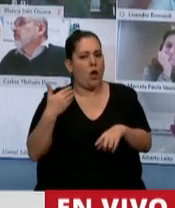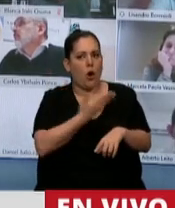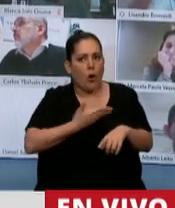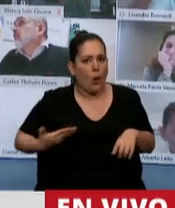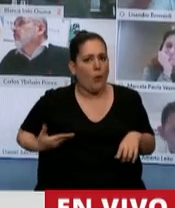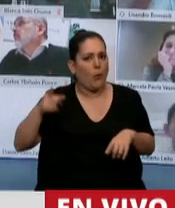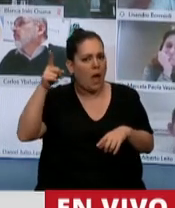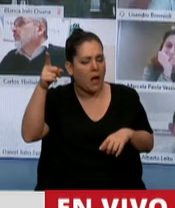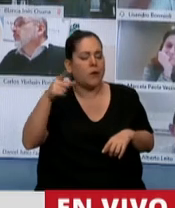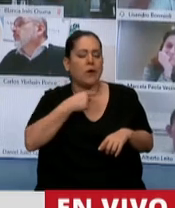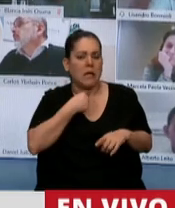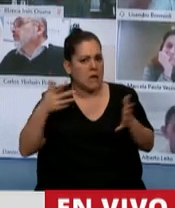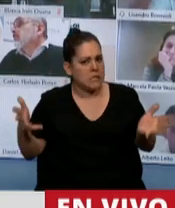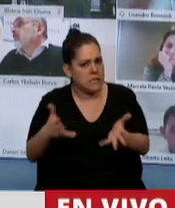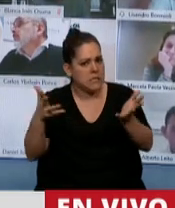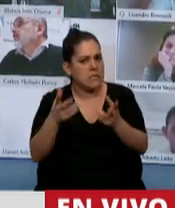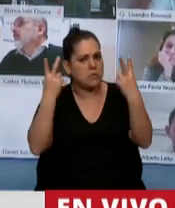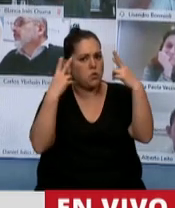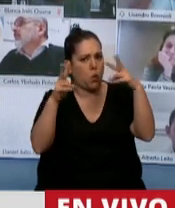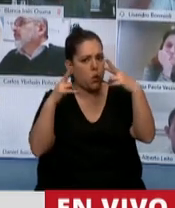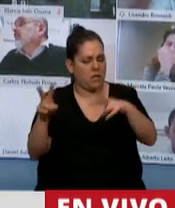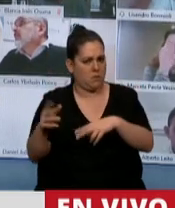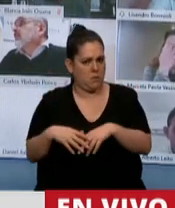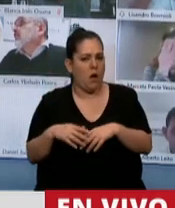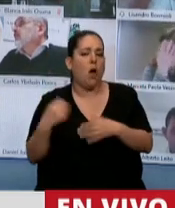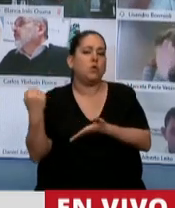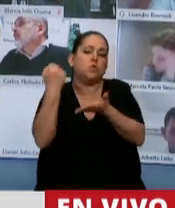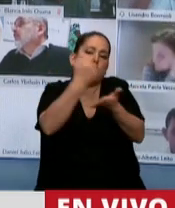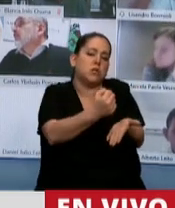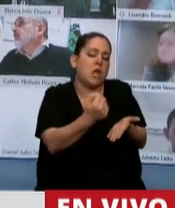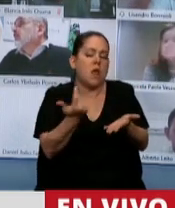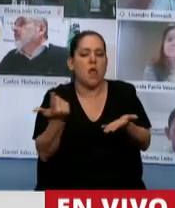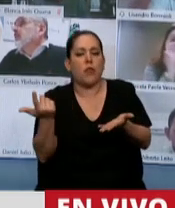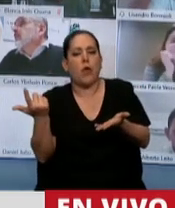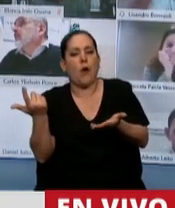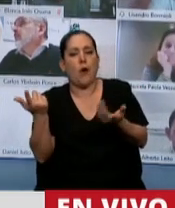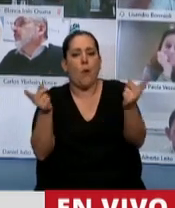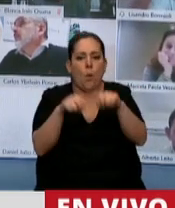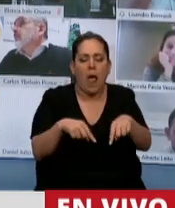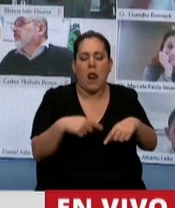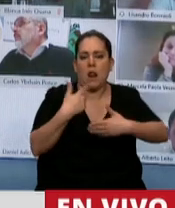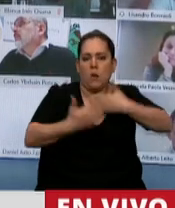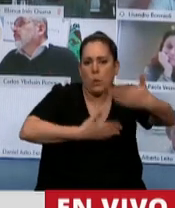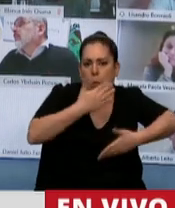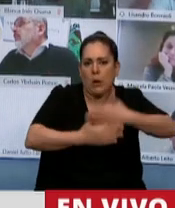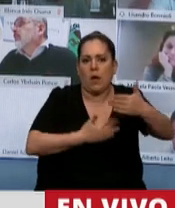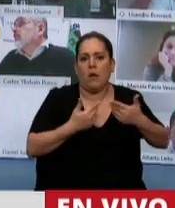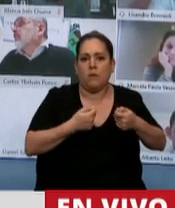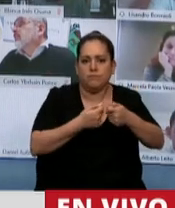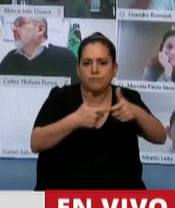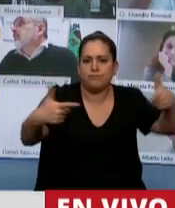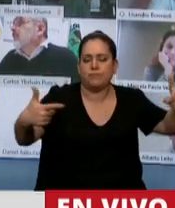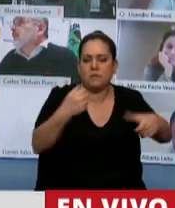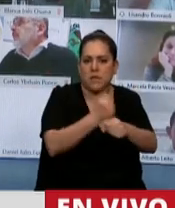para reactivar esta industria saliendo del subsidio tradicional, reactivando la rueda, intentando generar trabajo.